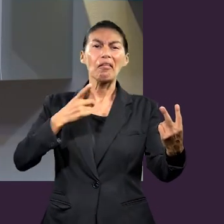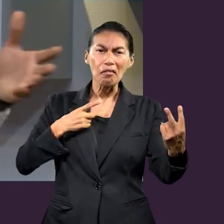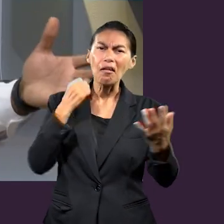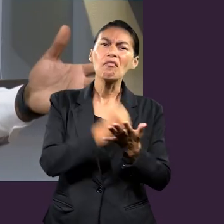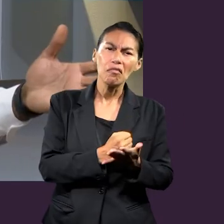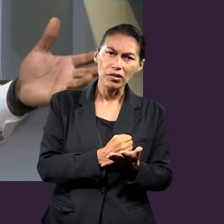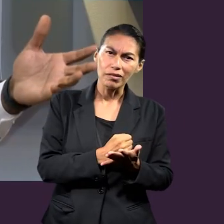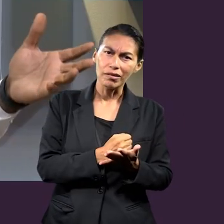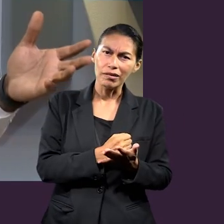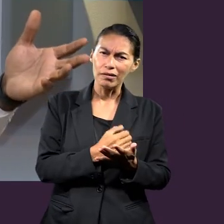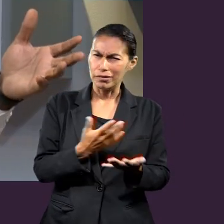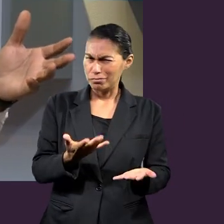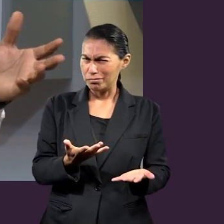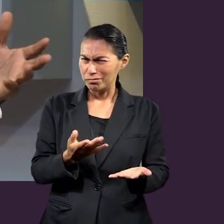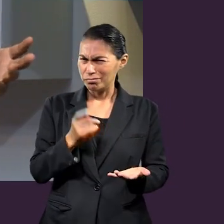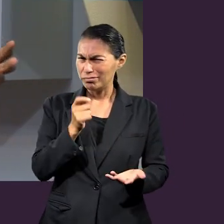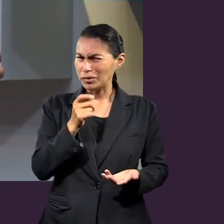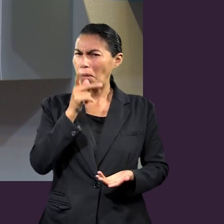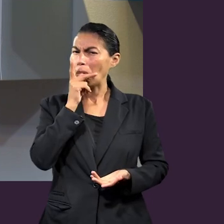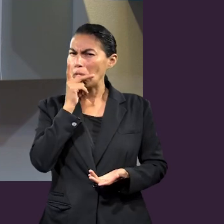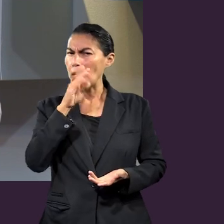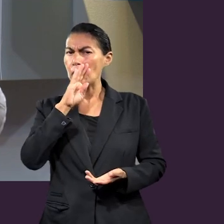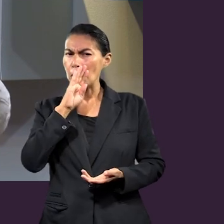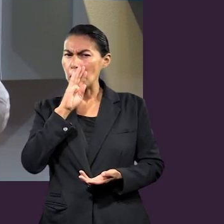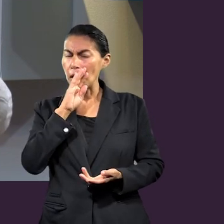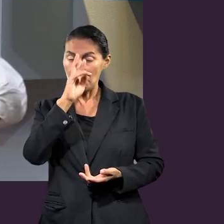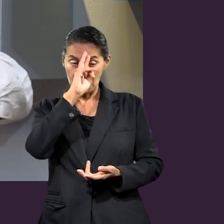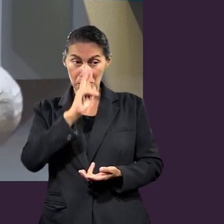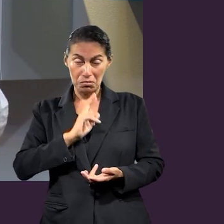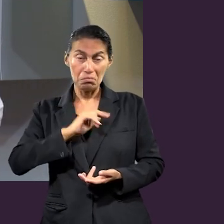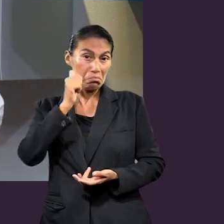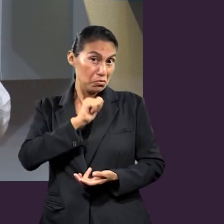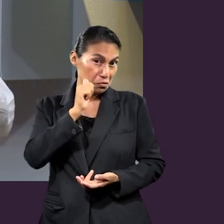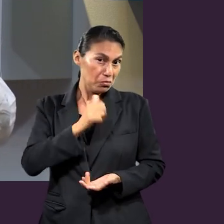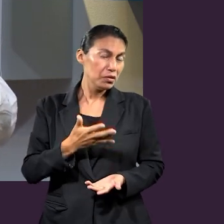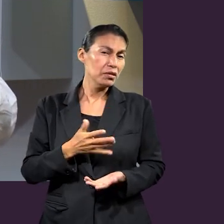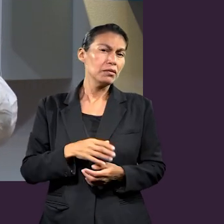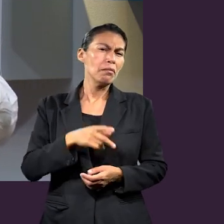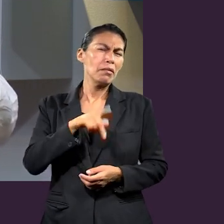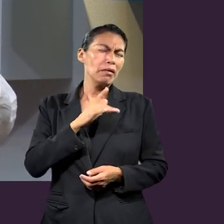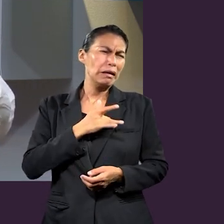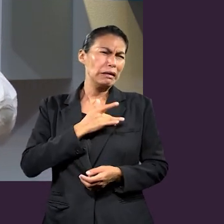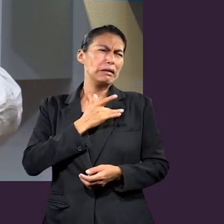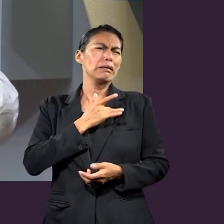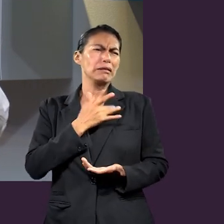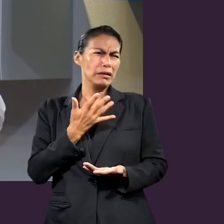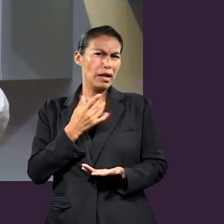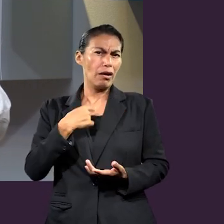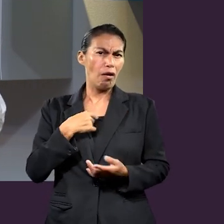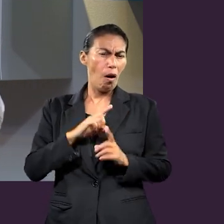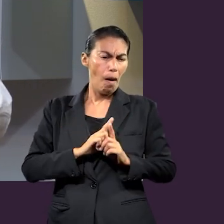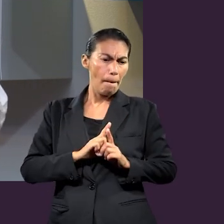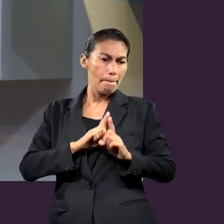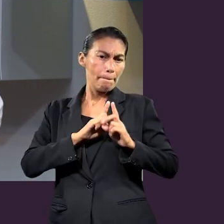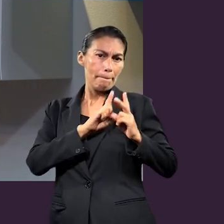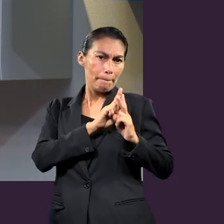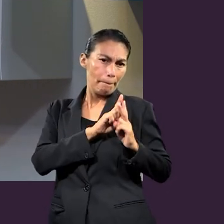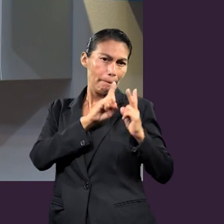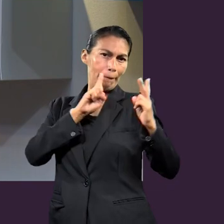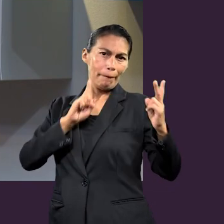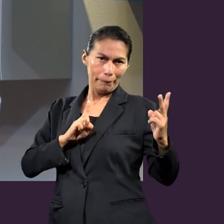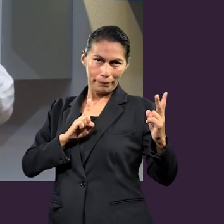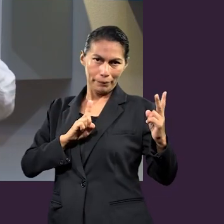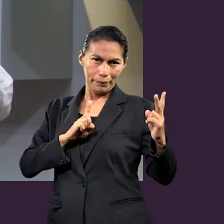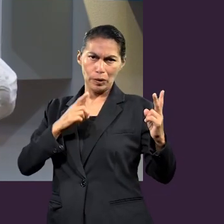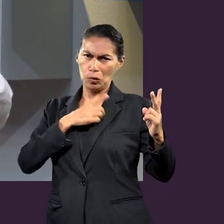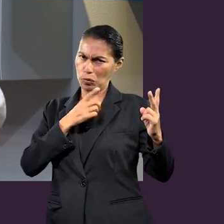Mis papás siempre me respetaban, pero yo sentía como que yo quería independizarme de